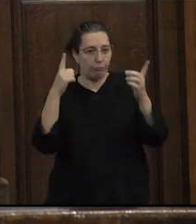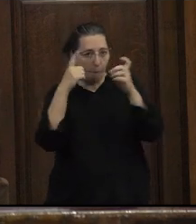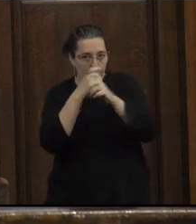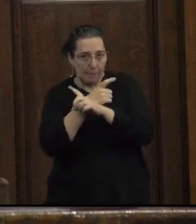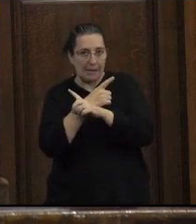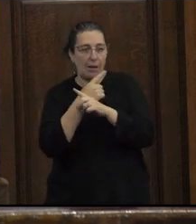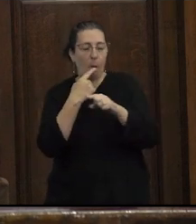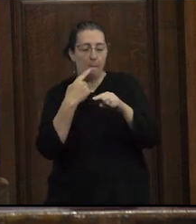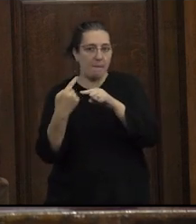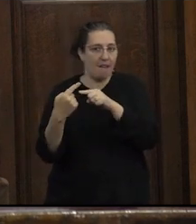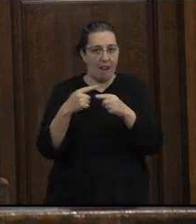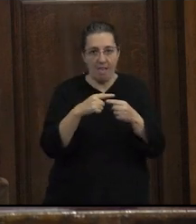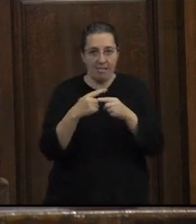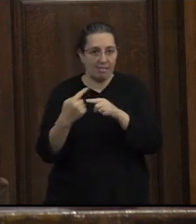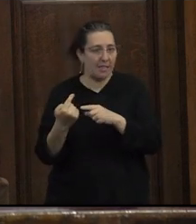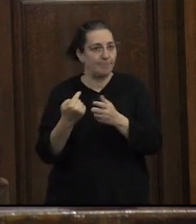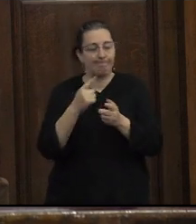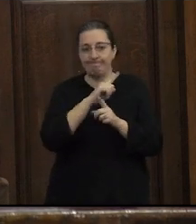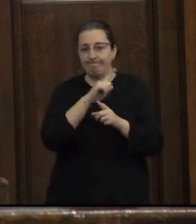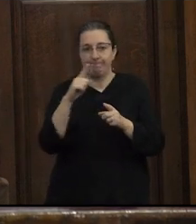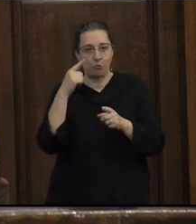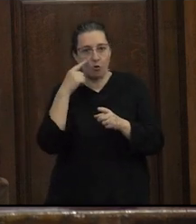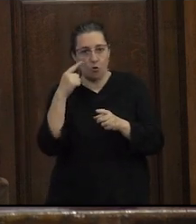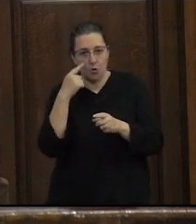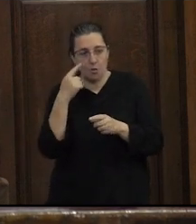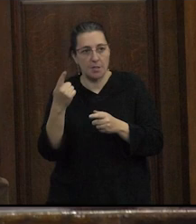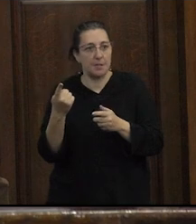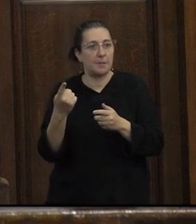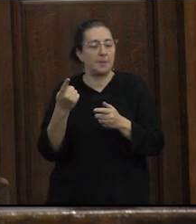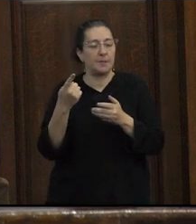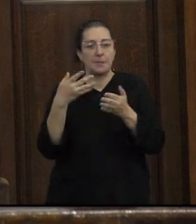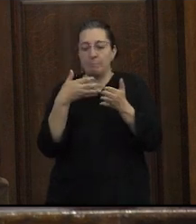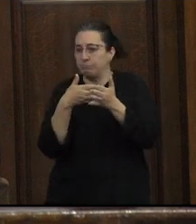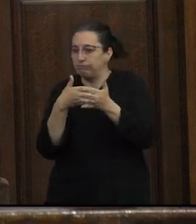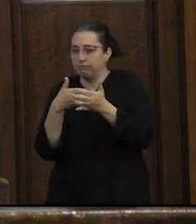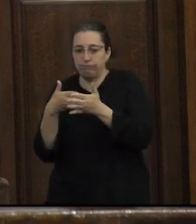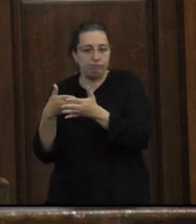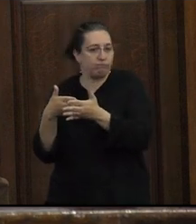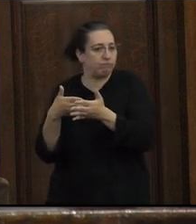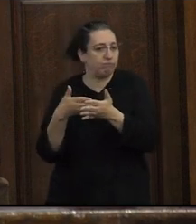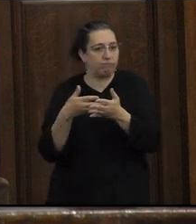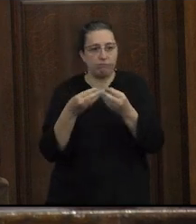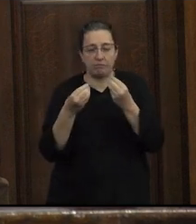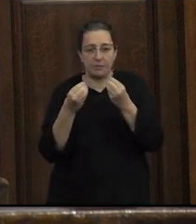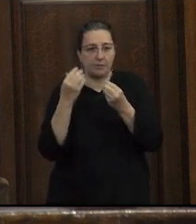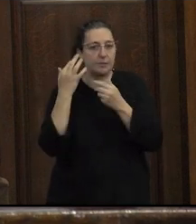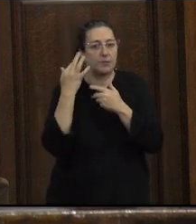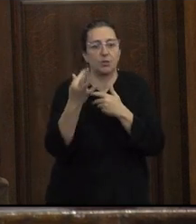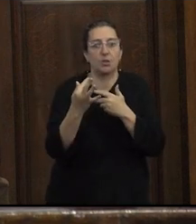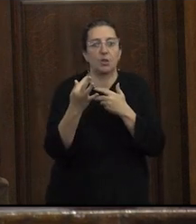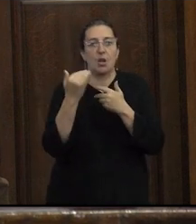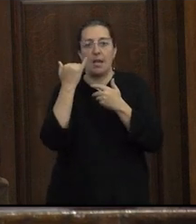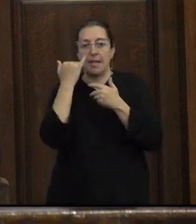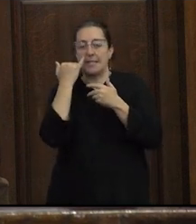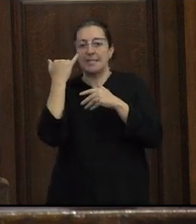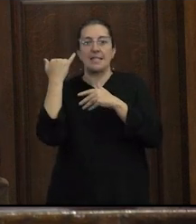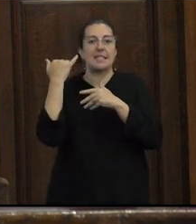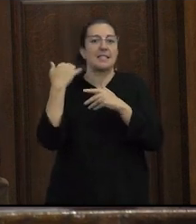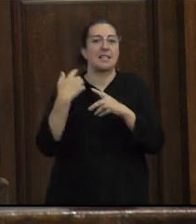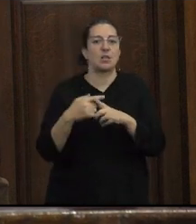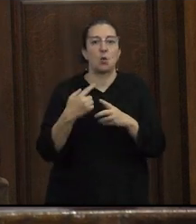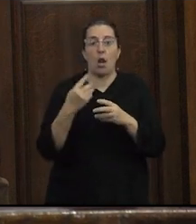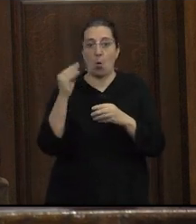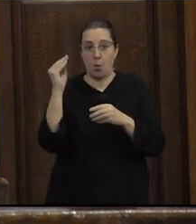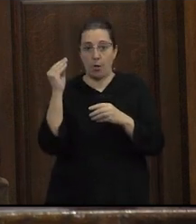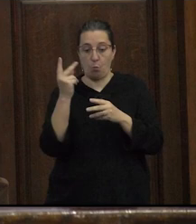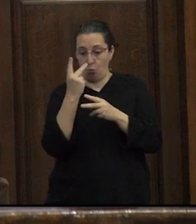complejo lo ambivalente y desconocer las opacidades en que transcurren las culturas sexuales juveniles y dos cosas